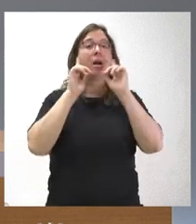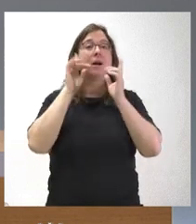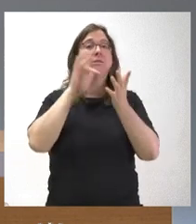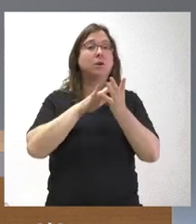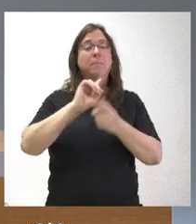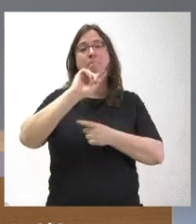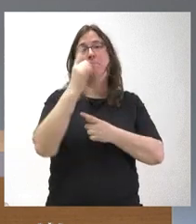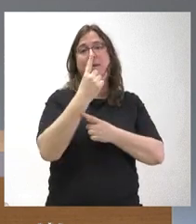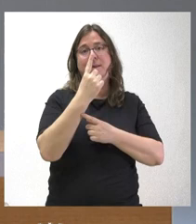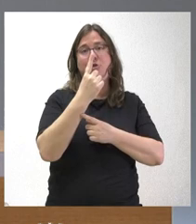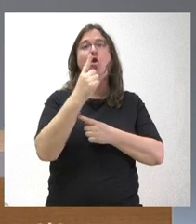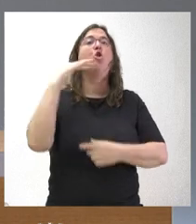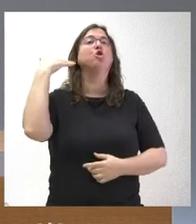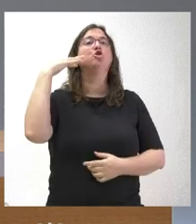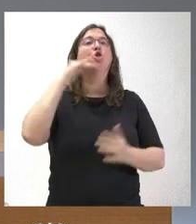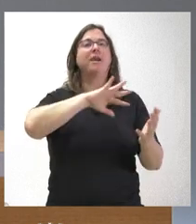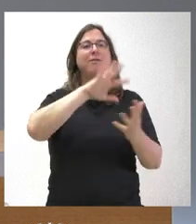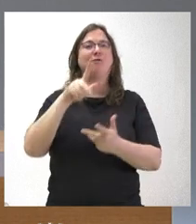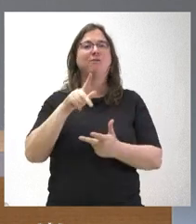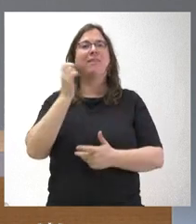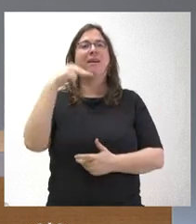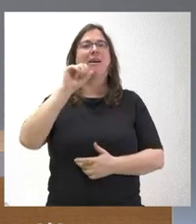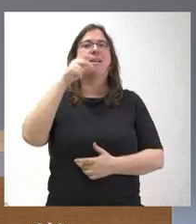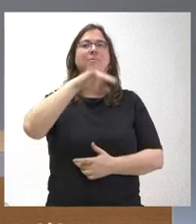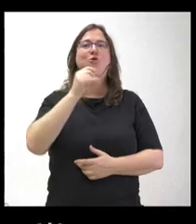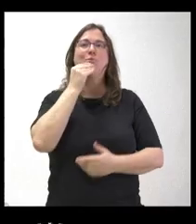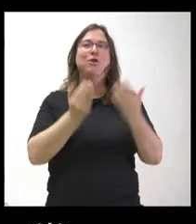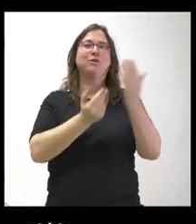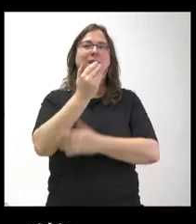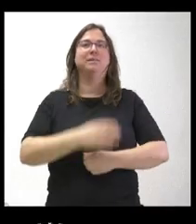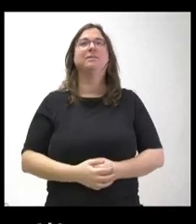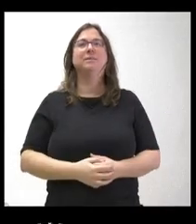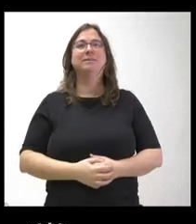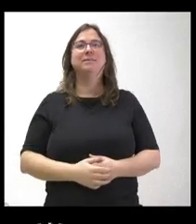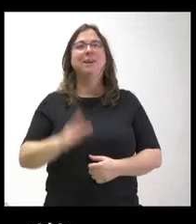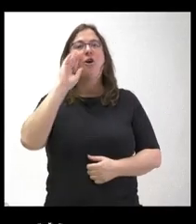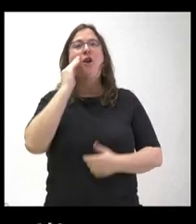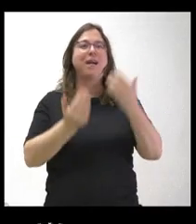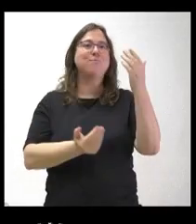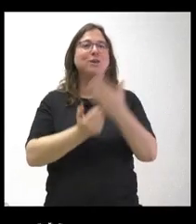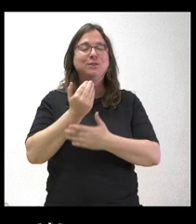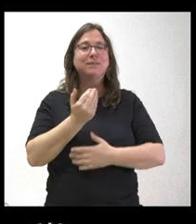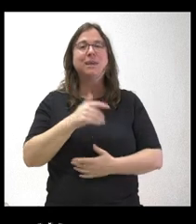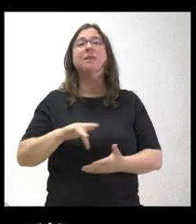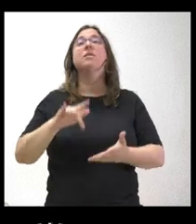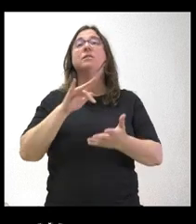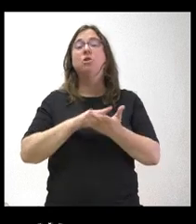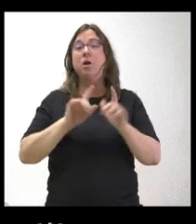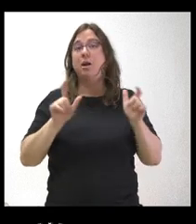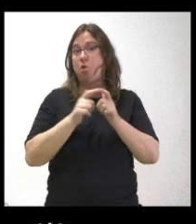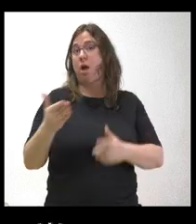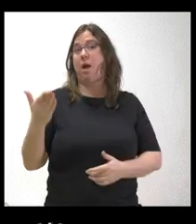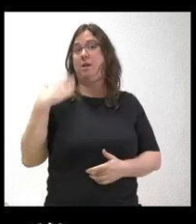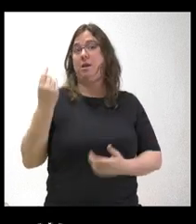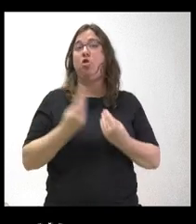y, en primer lugar, en Soria Noticias. Encarna Muñoz, buenos días. Hola, buenos días. Después de la reunión de ayer con